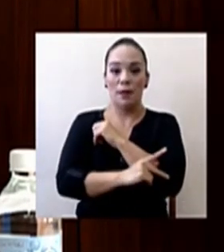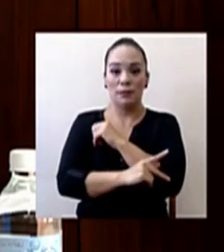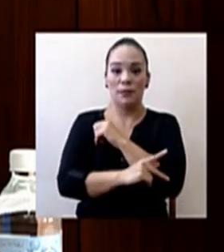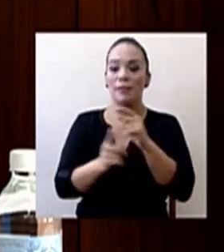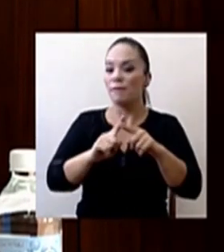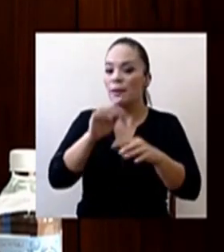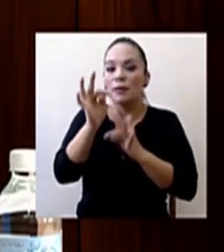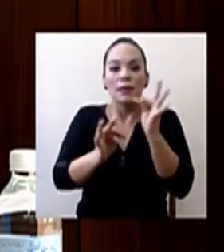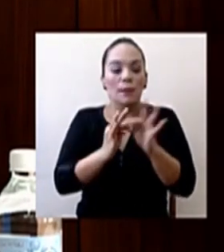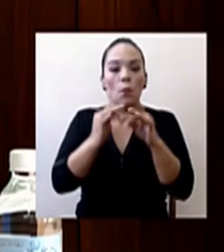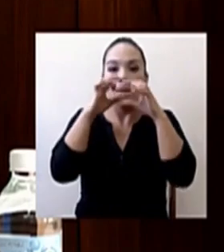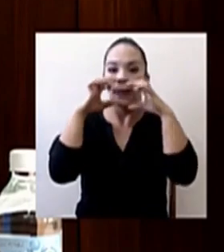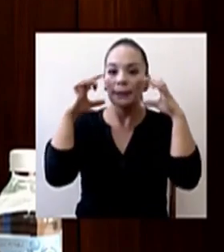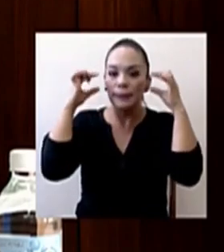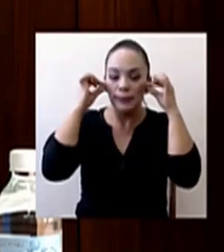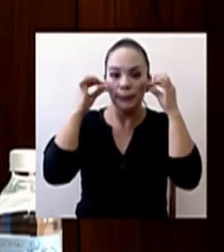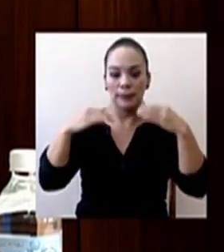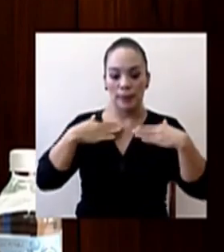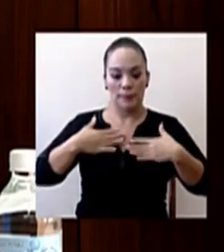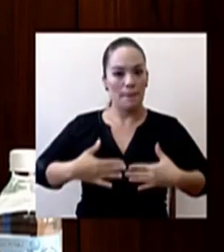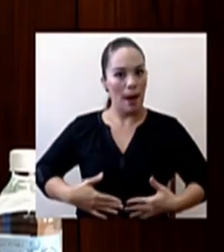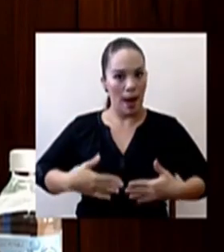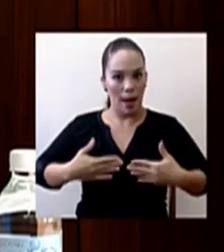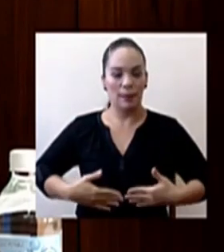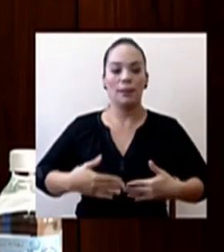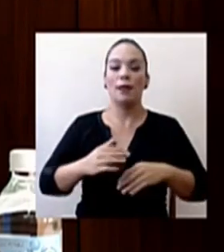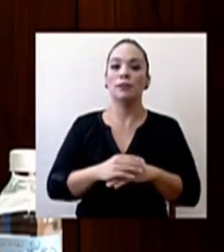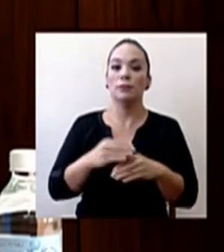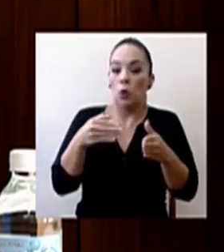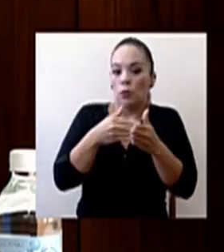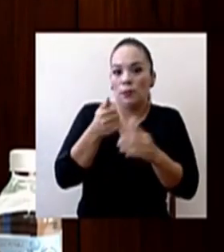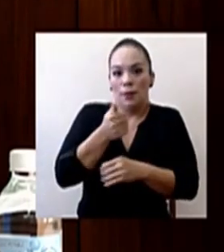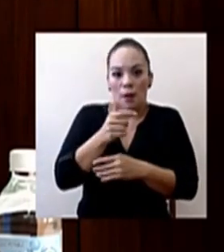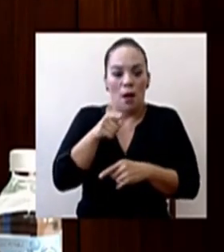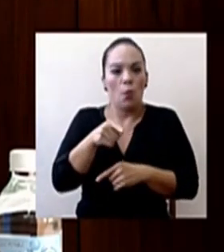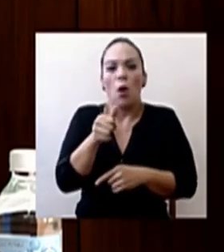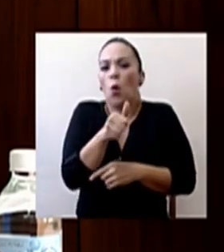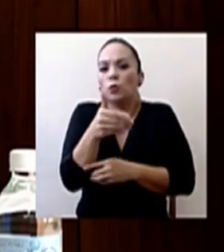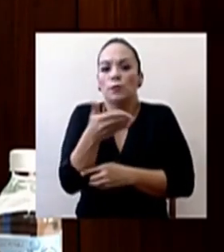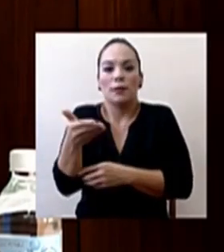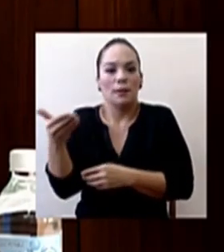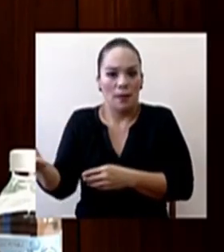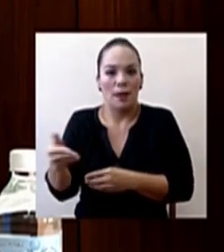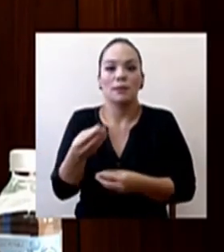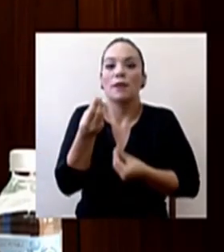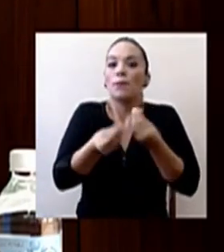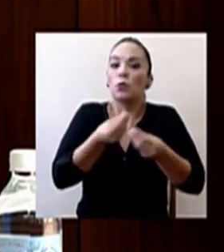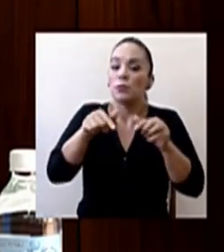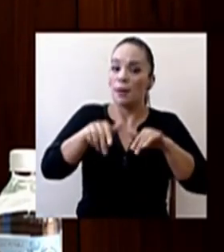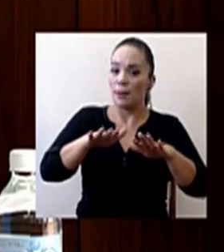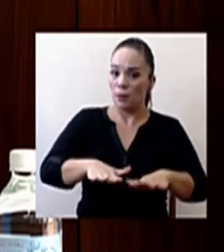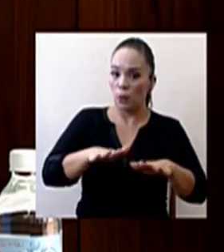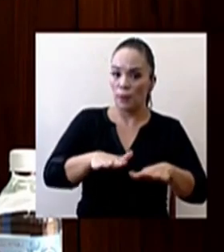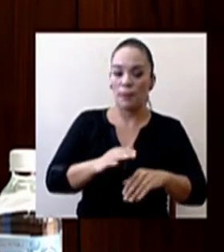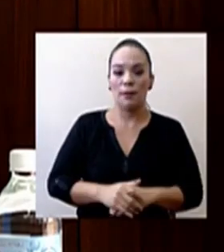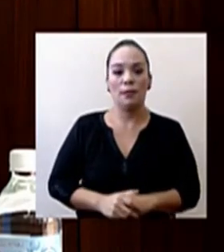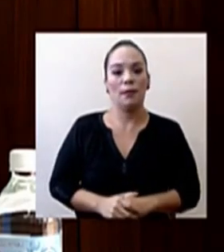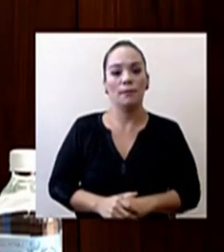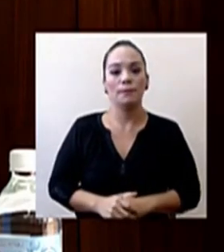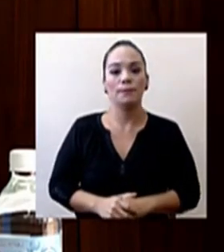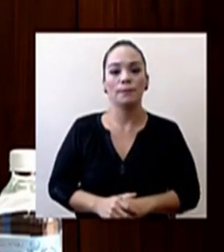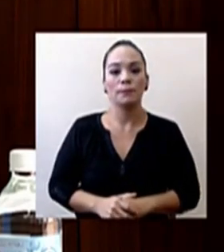mascarillas, de batas impermeables y otros materiales que podemos producir localmente. Y en eso